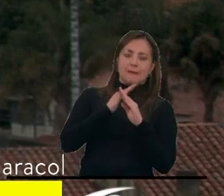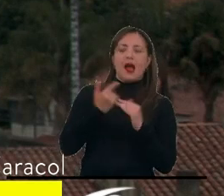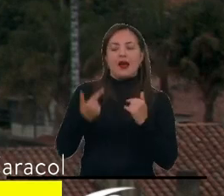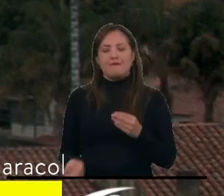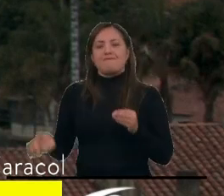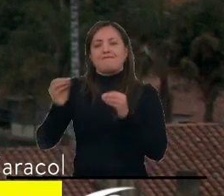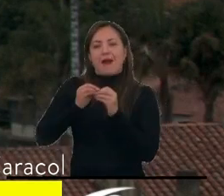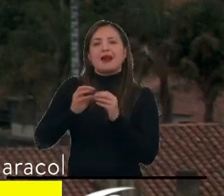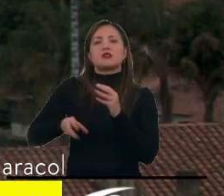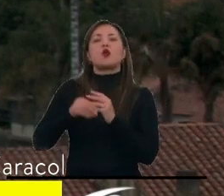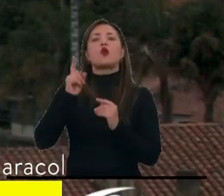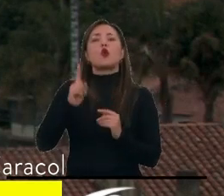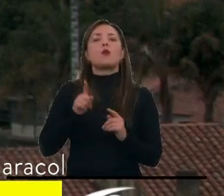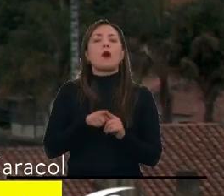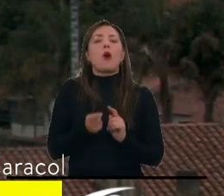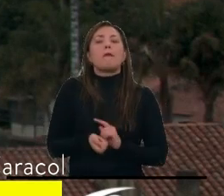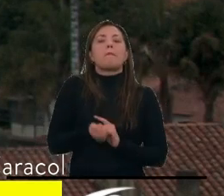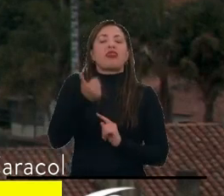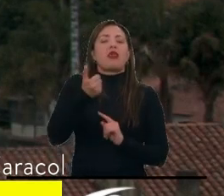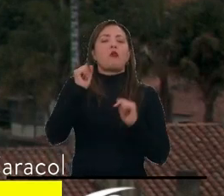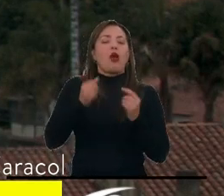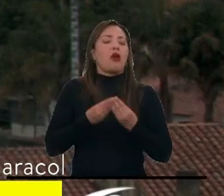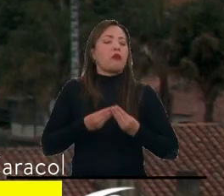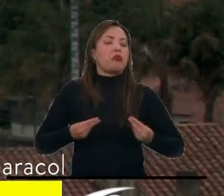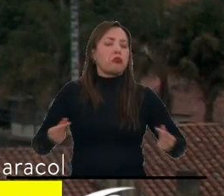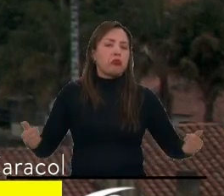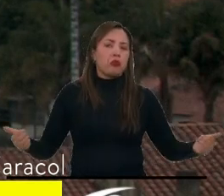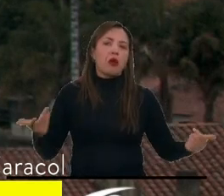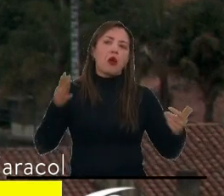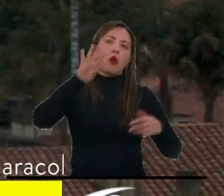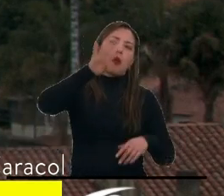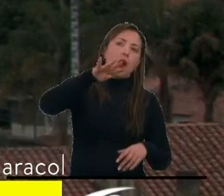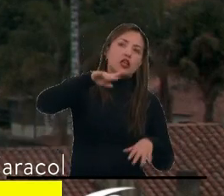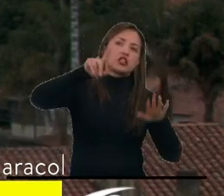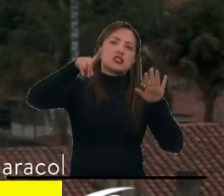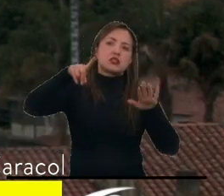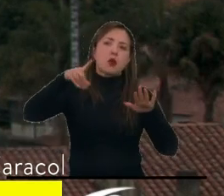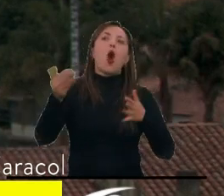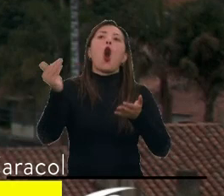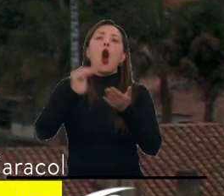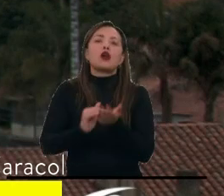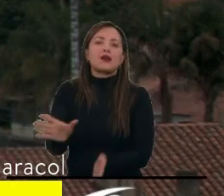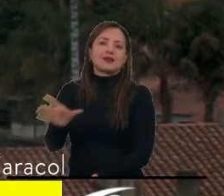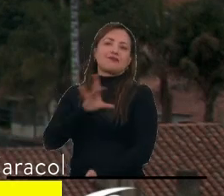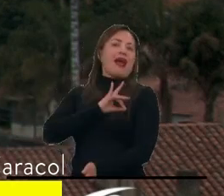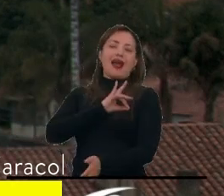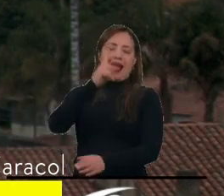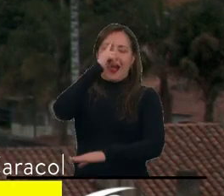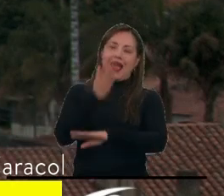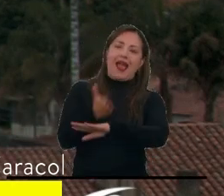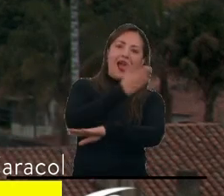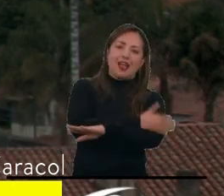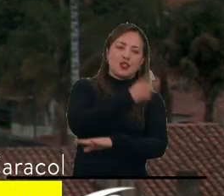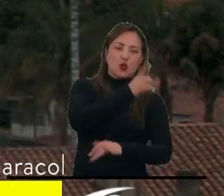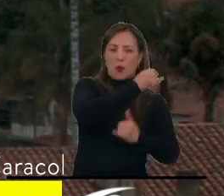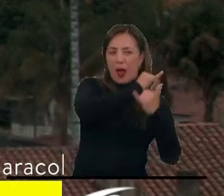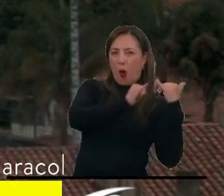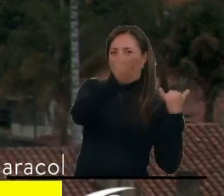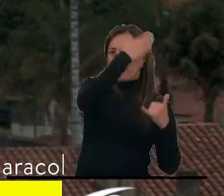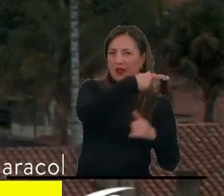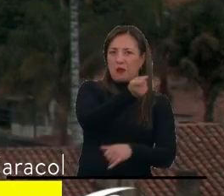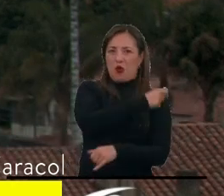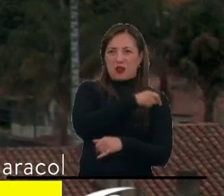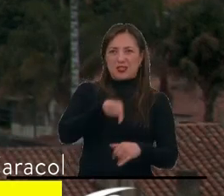esta es una inmunidad pasajera y que se puede perder a los cuatro o a los seis meses después de haberse aplicado esa última dosis de la vacuna contra